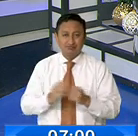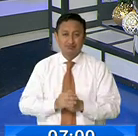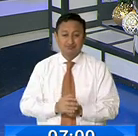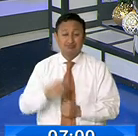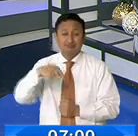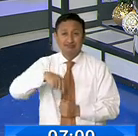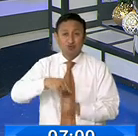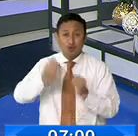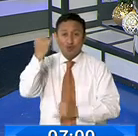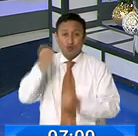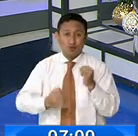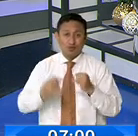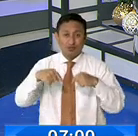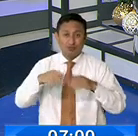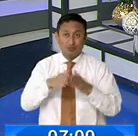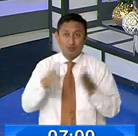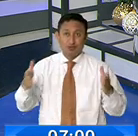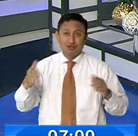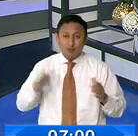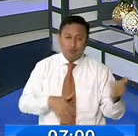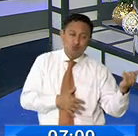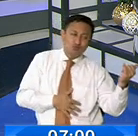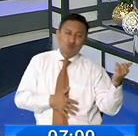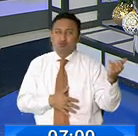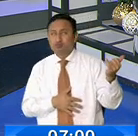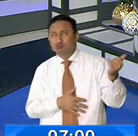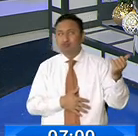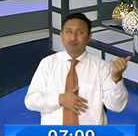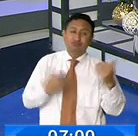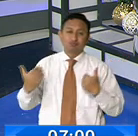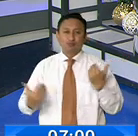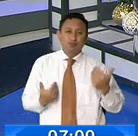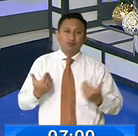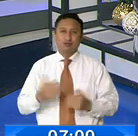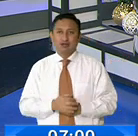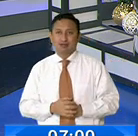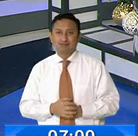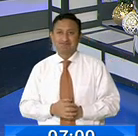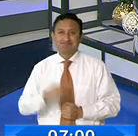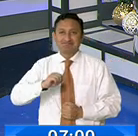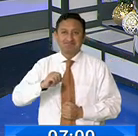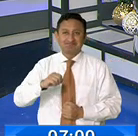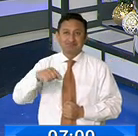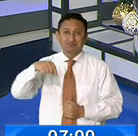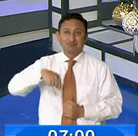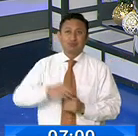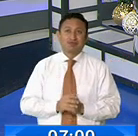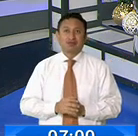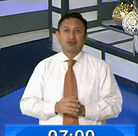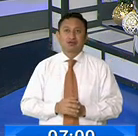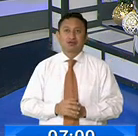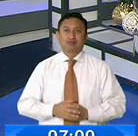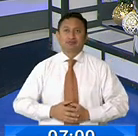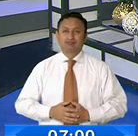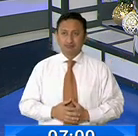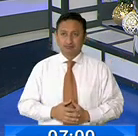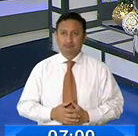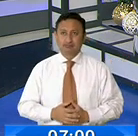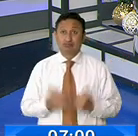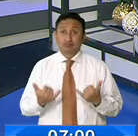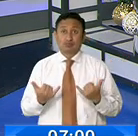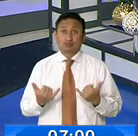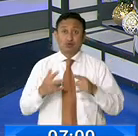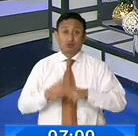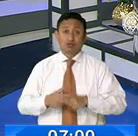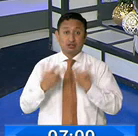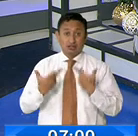a esta última emisión con musiquita, con ritmo, con alegría, en fin, con mucho lo que tiene que ser esta parte final del año. Y hoy inicia